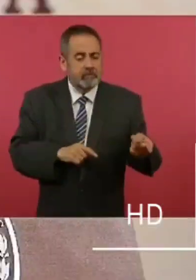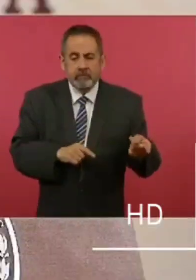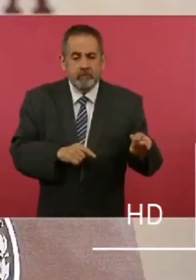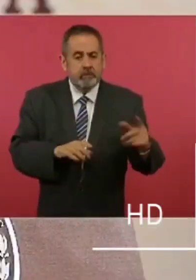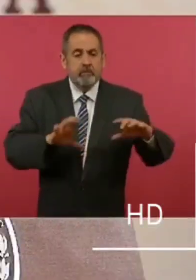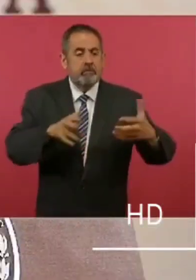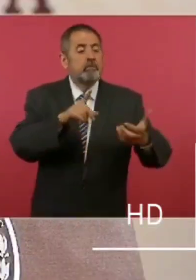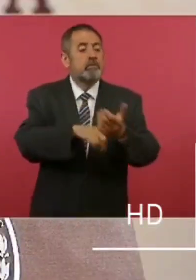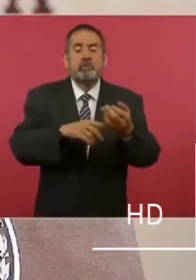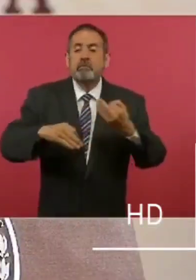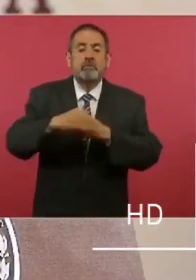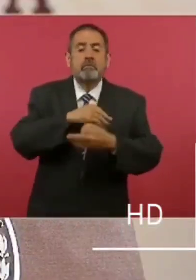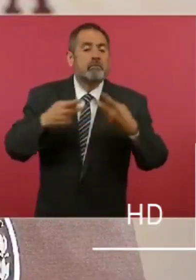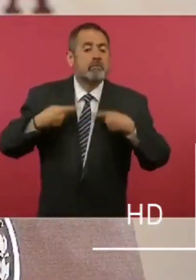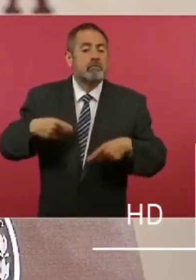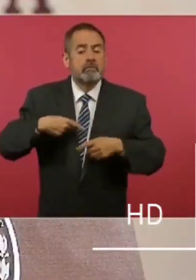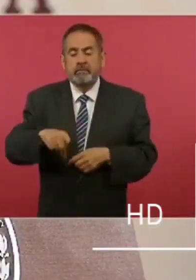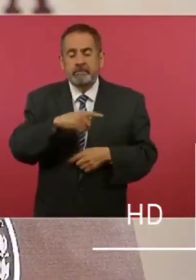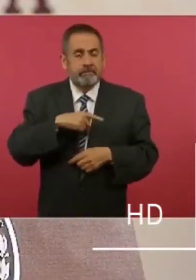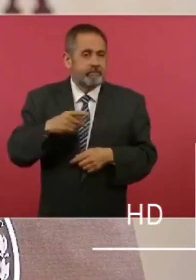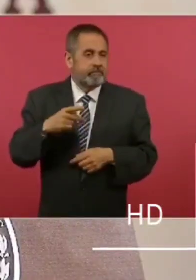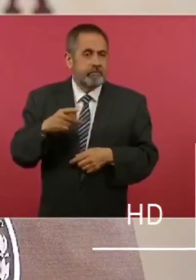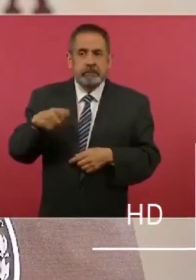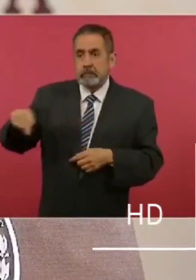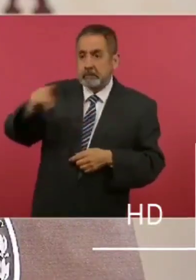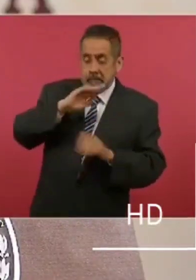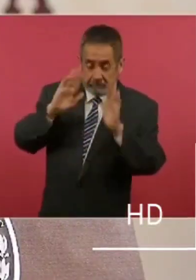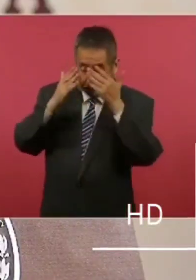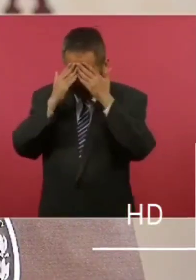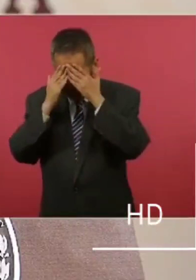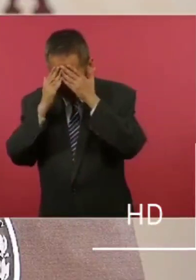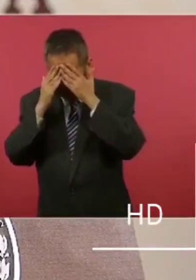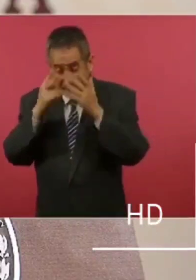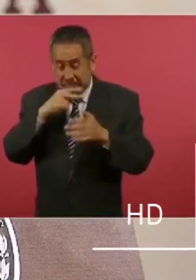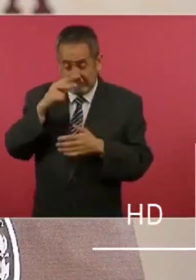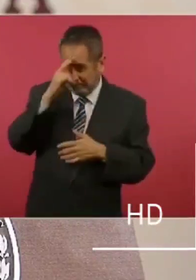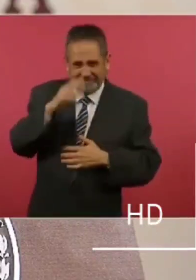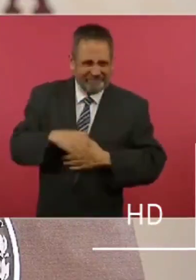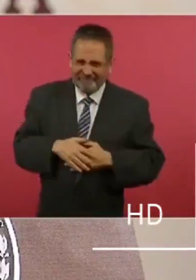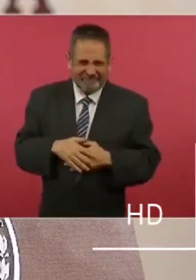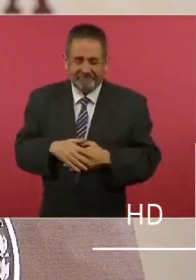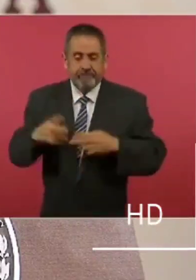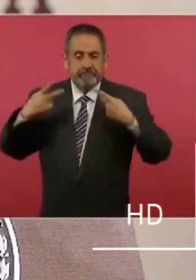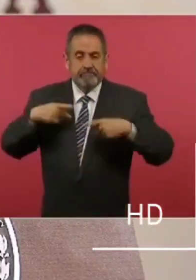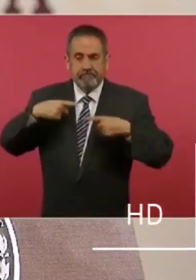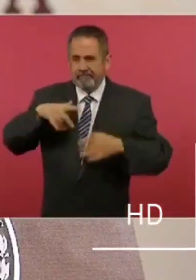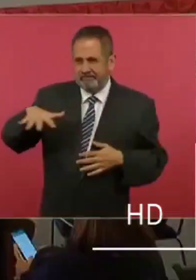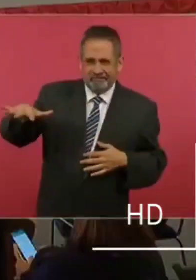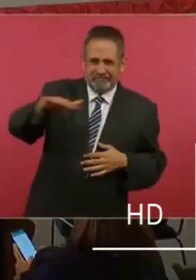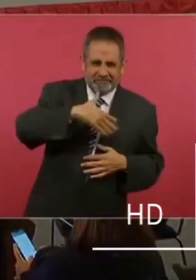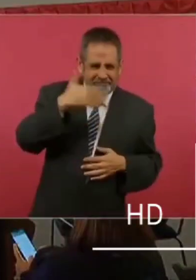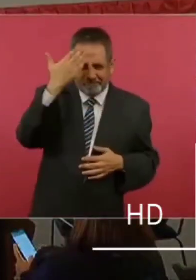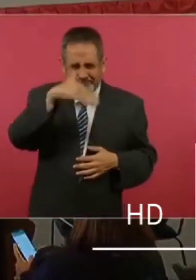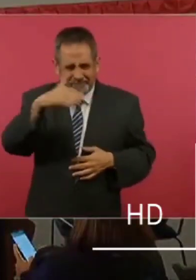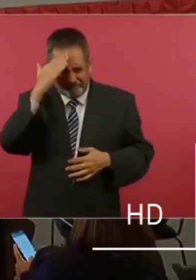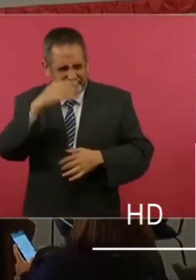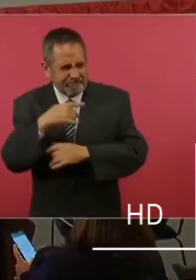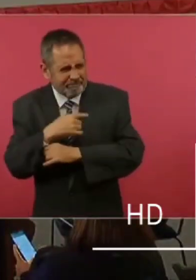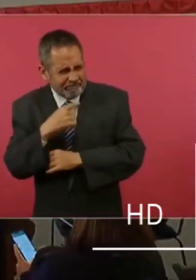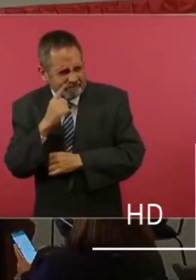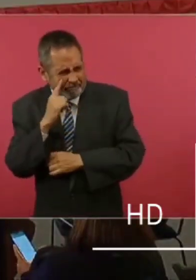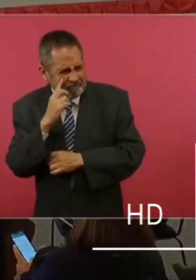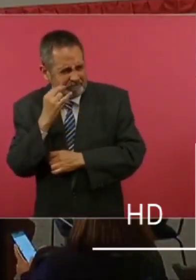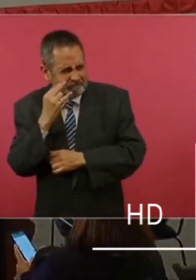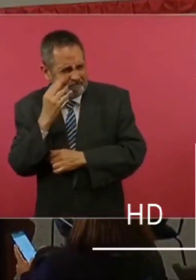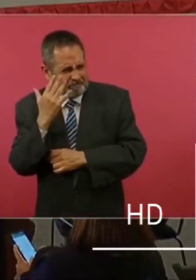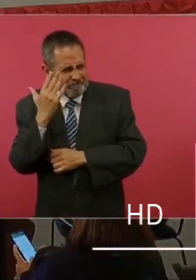politizado, ya no vivimos en el analfabetismo político, la ciudadanía sabe escuchar y formar su propio